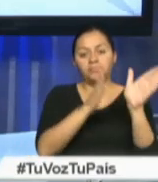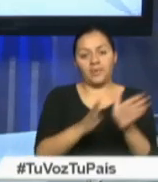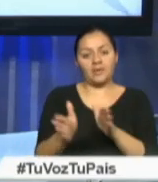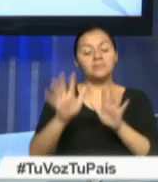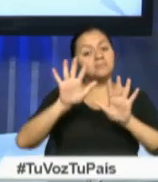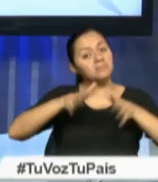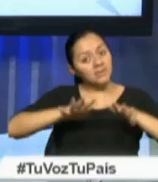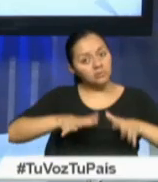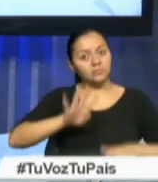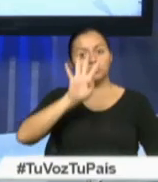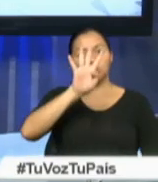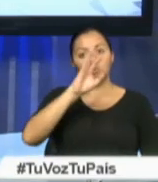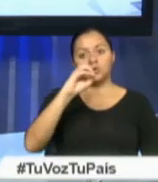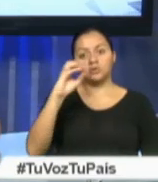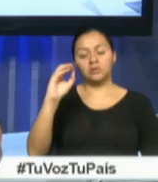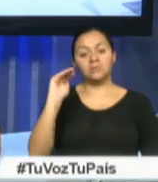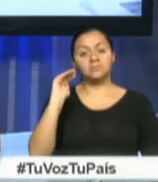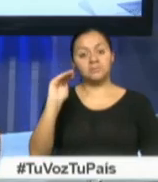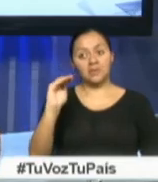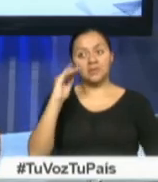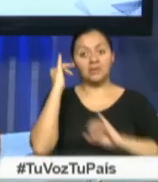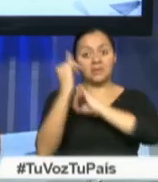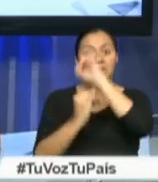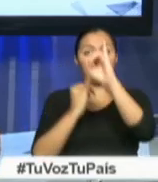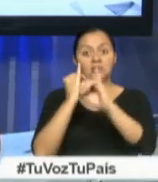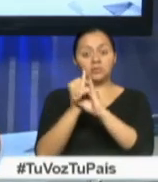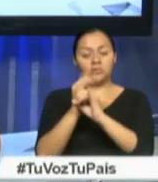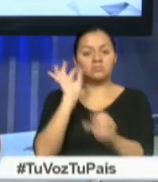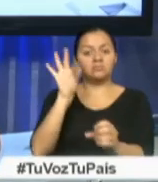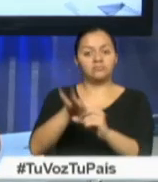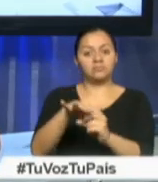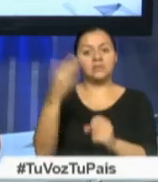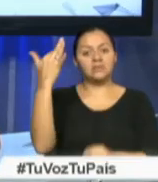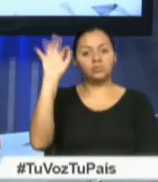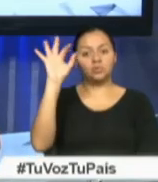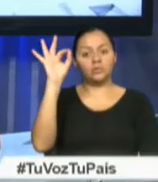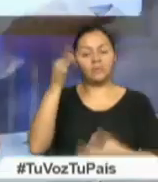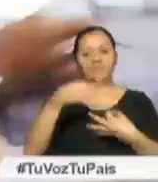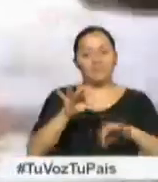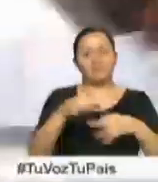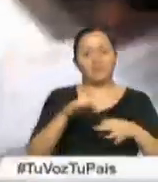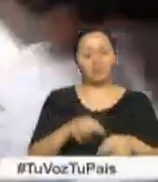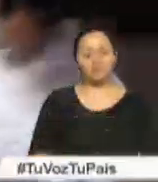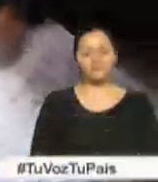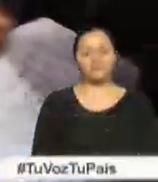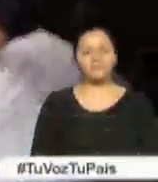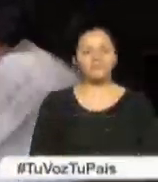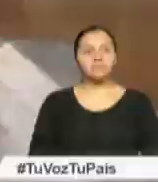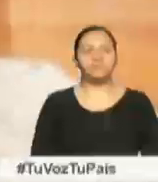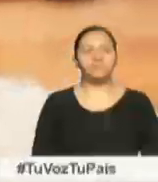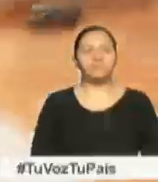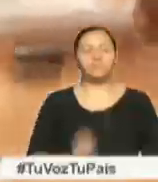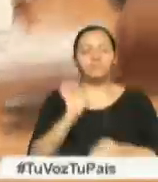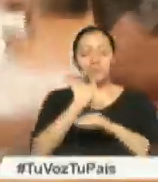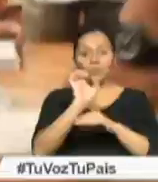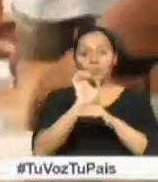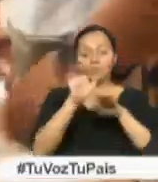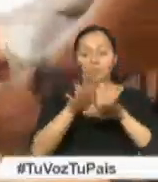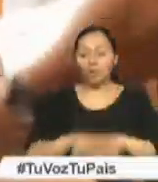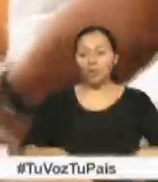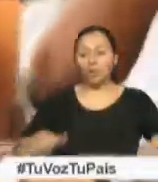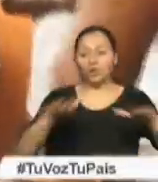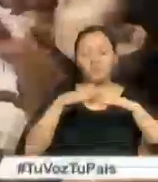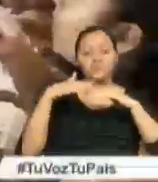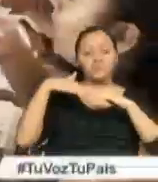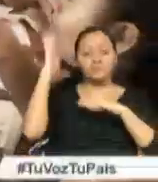Cerca de 400 mil compatriotas en el exterior votarán este 19 de febrero. Las ecuatorianas y ecuatorianos